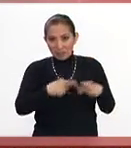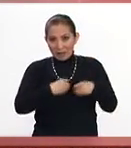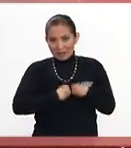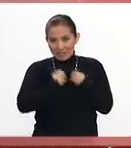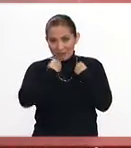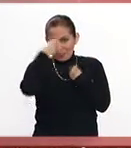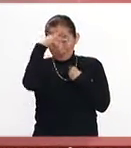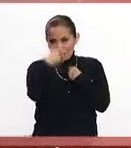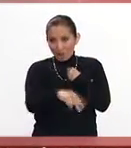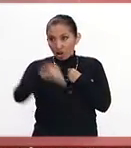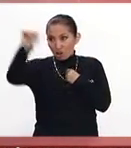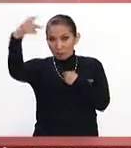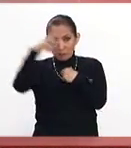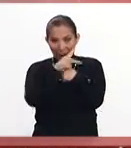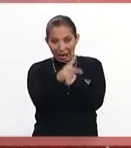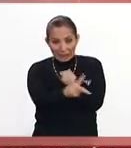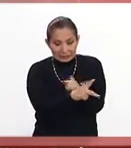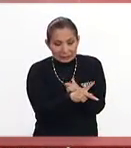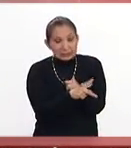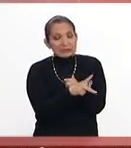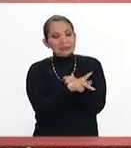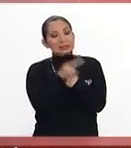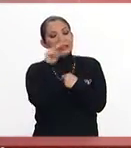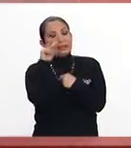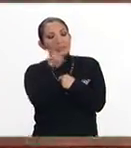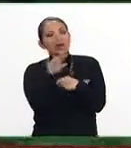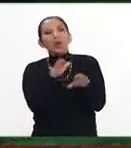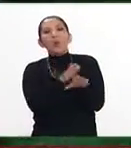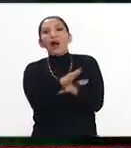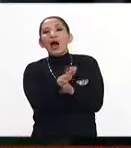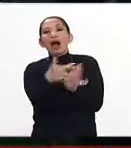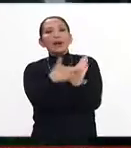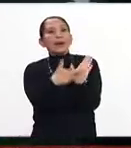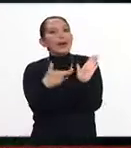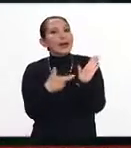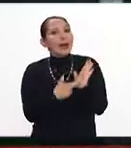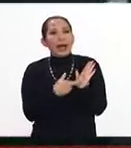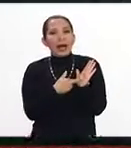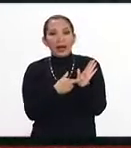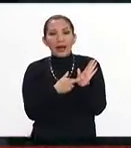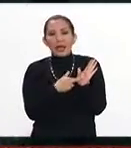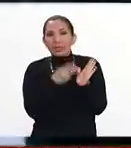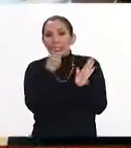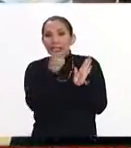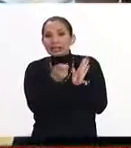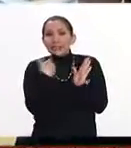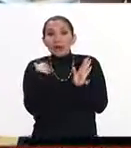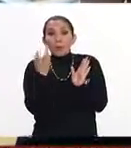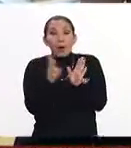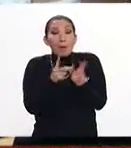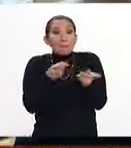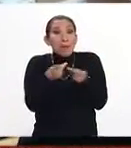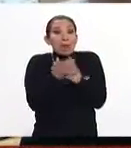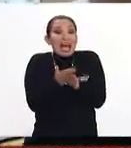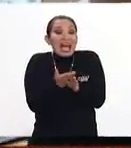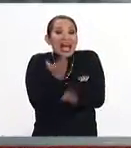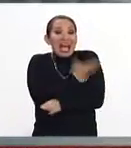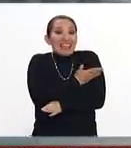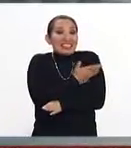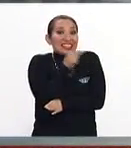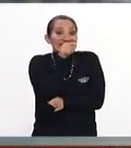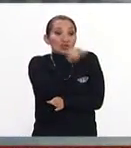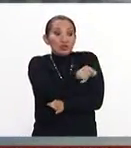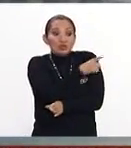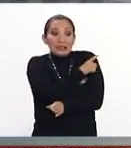los mexicanos en el exterior, pues las medidas, y como su nombre lo indica, más vale estar prevenido, las